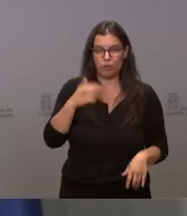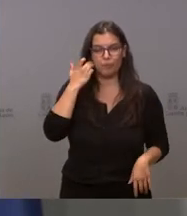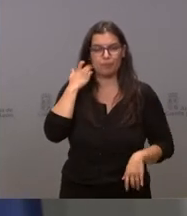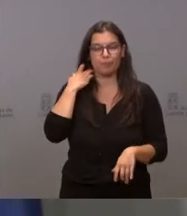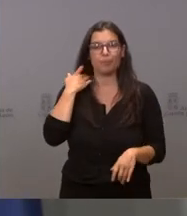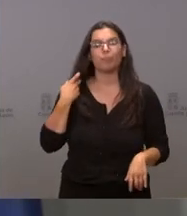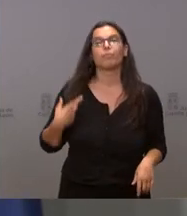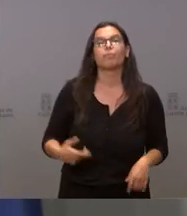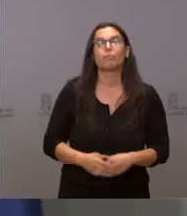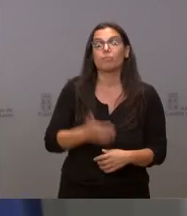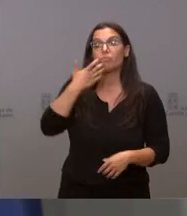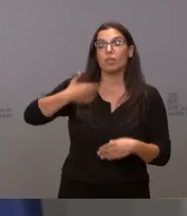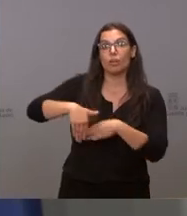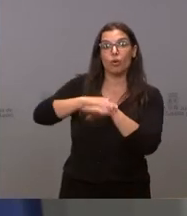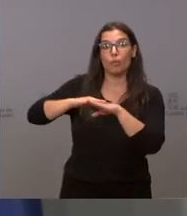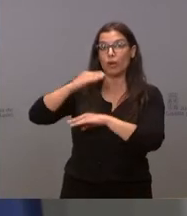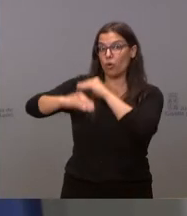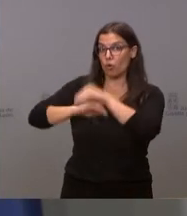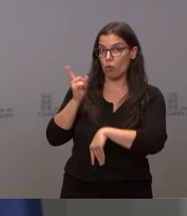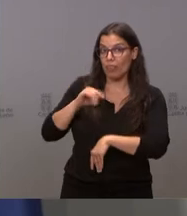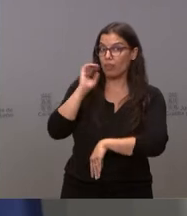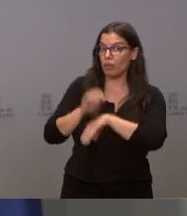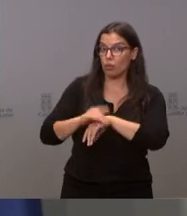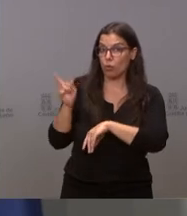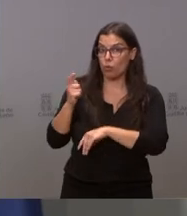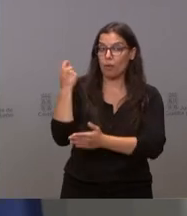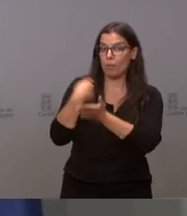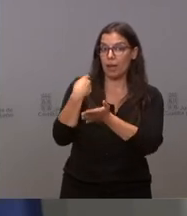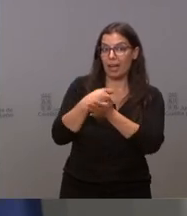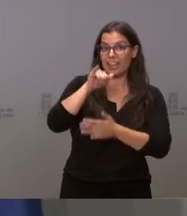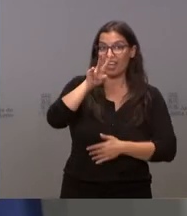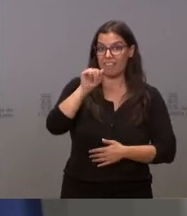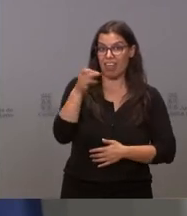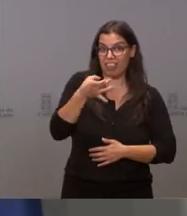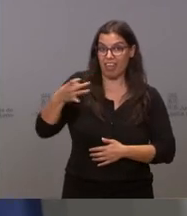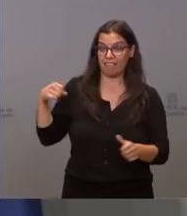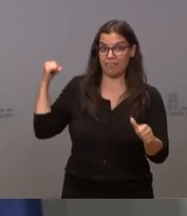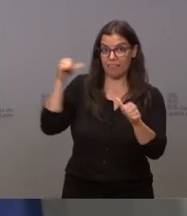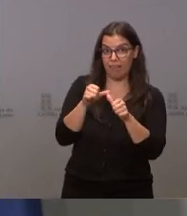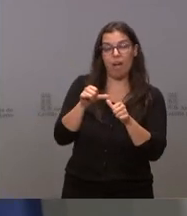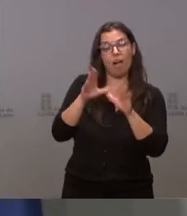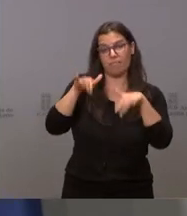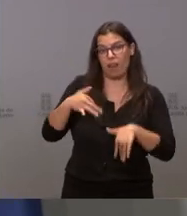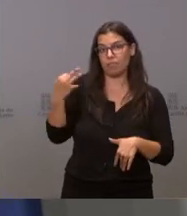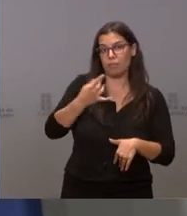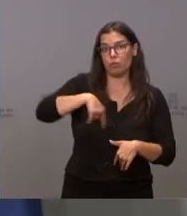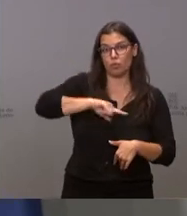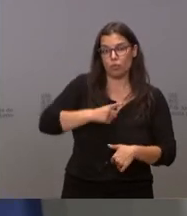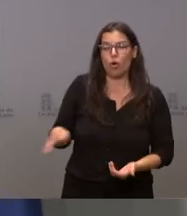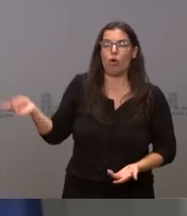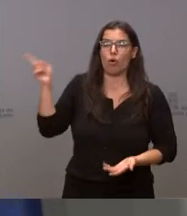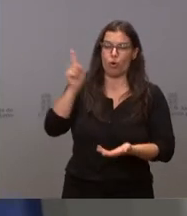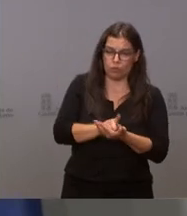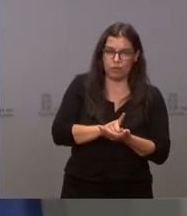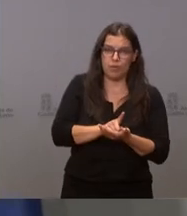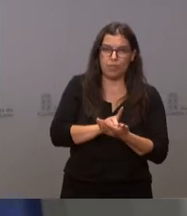Gobierno no ejecuta el pago del IVA, que es nuestra deuda, nos veremos en la obligación de acudir nuevamente